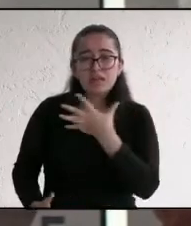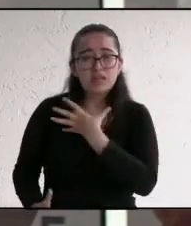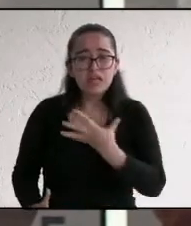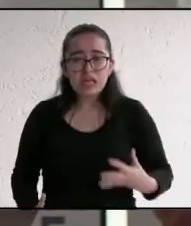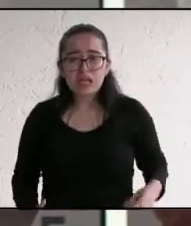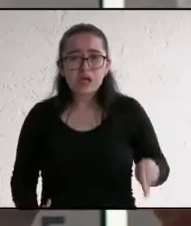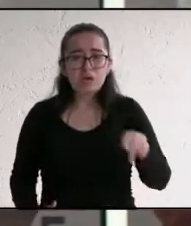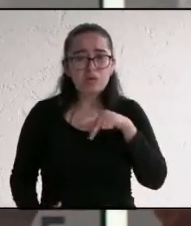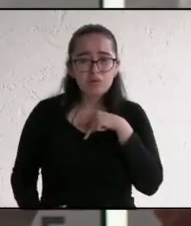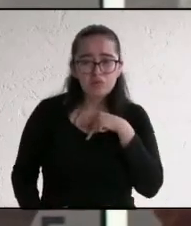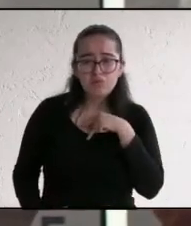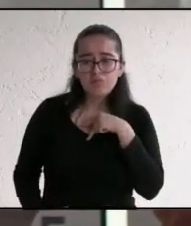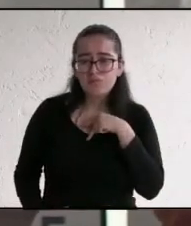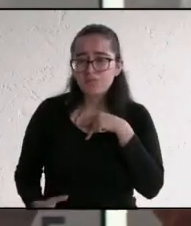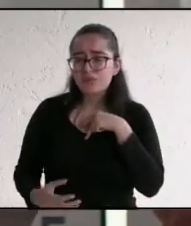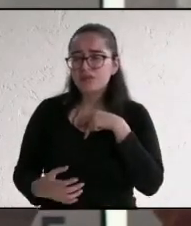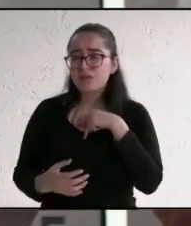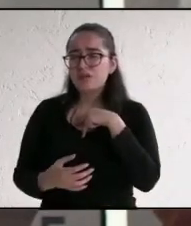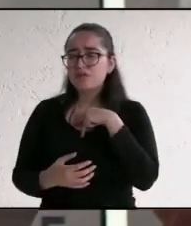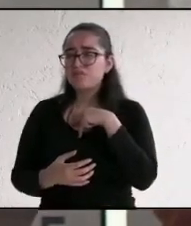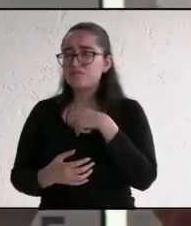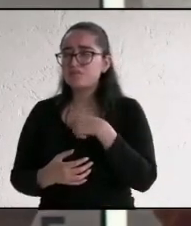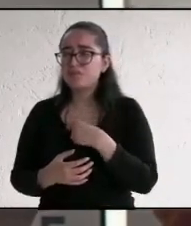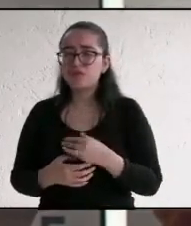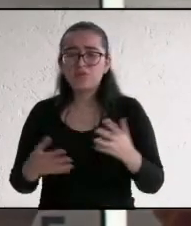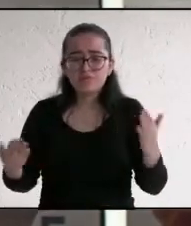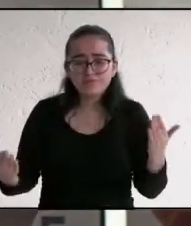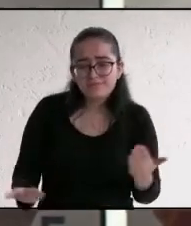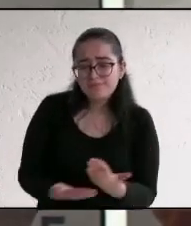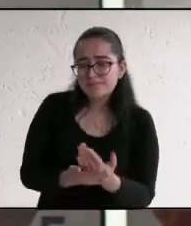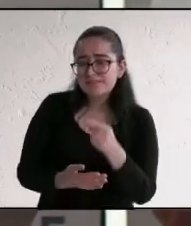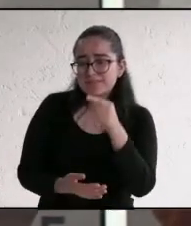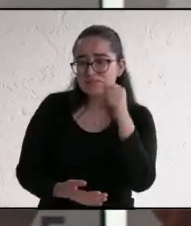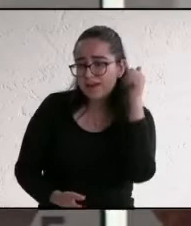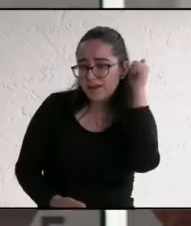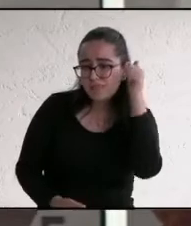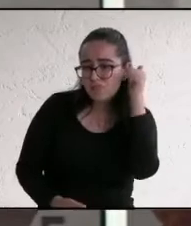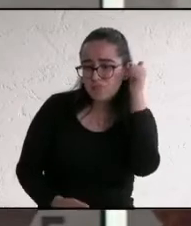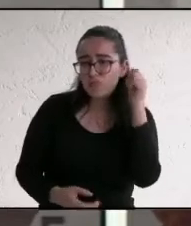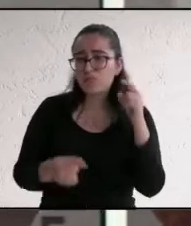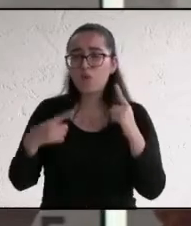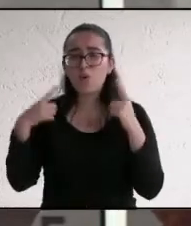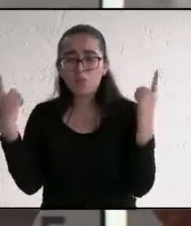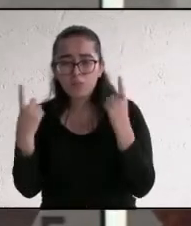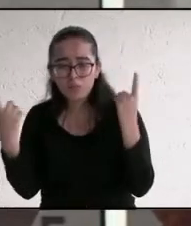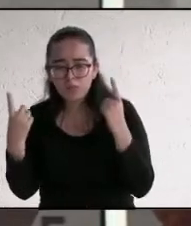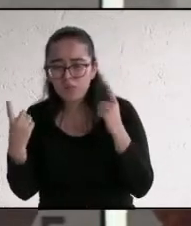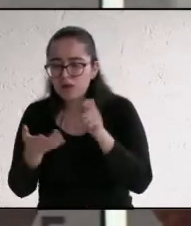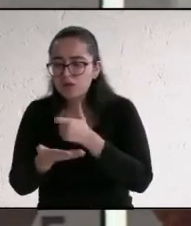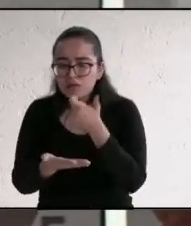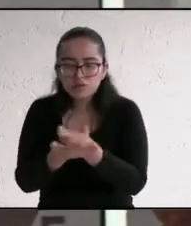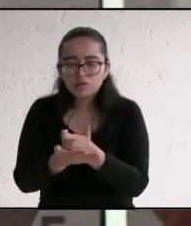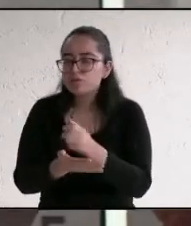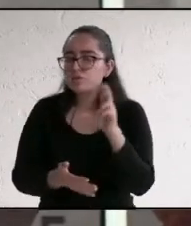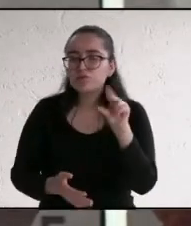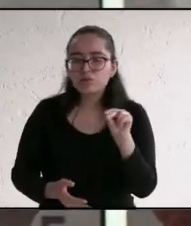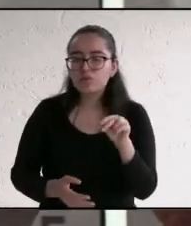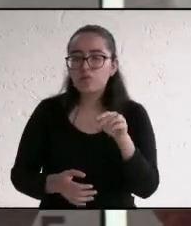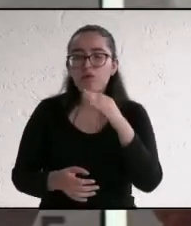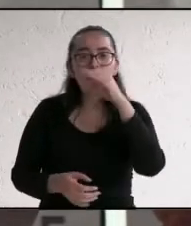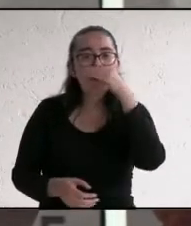mismos podamos nacer en Actopan. Urge una ambulancia que no nos cobre por el traslado. Urge todo, señores.